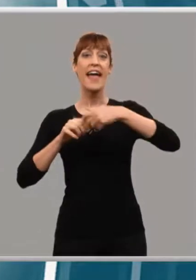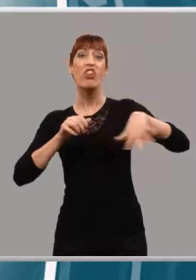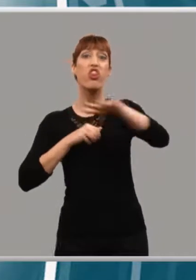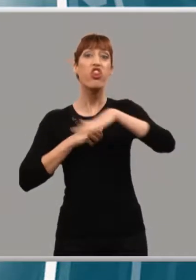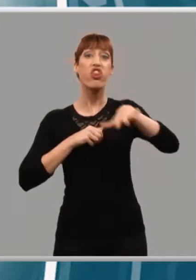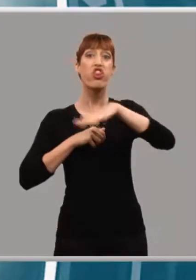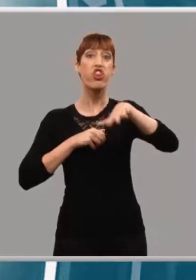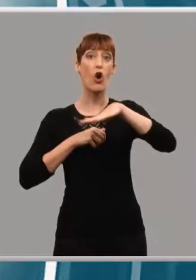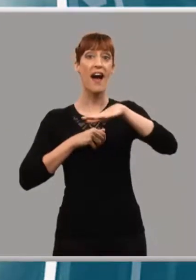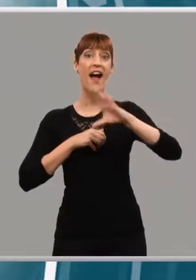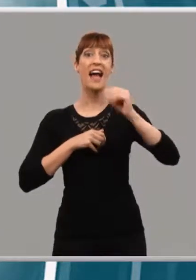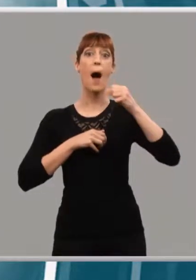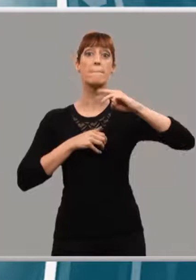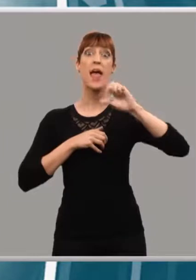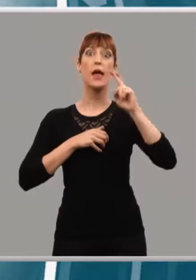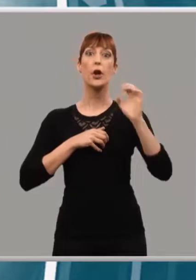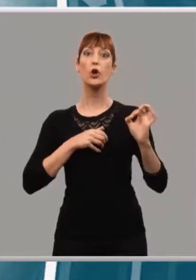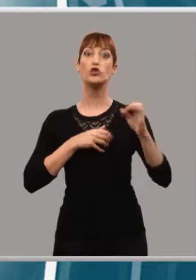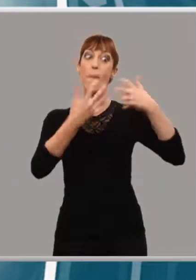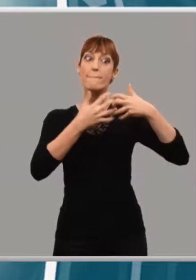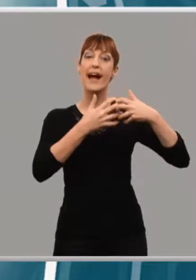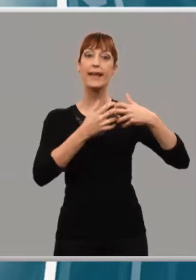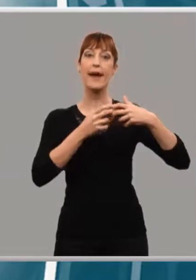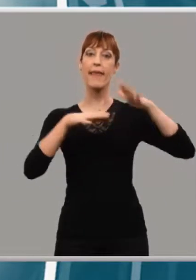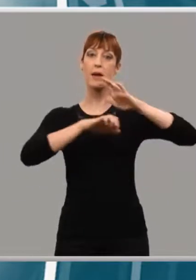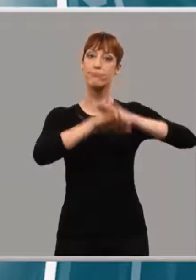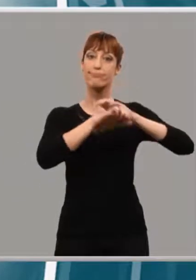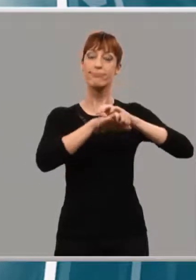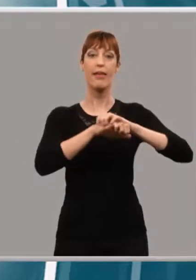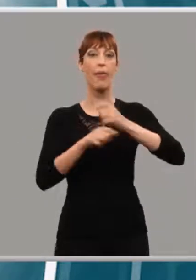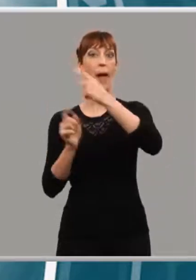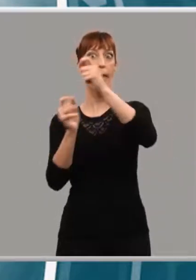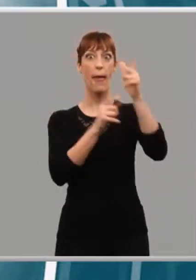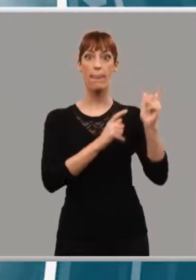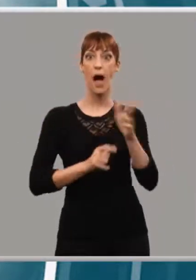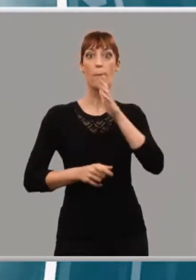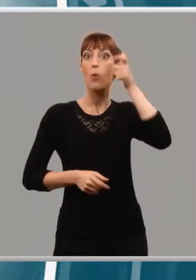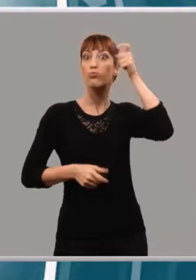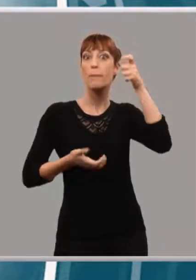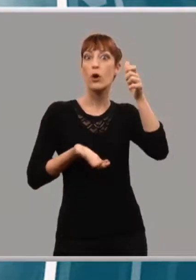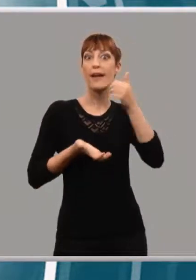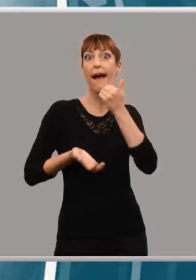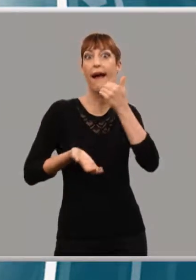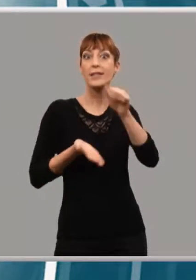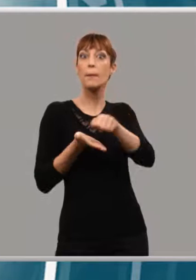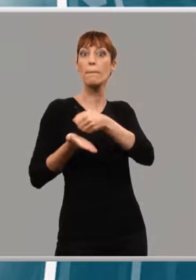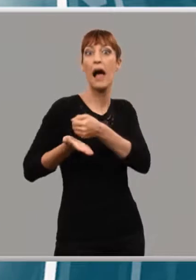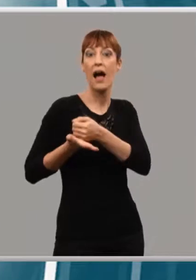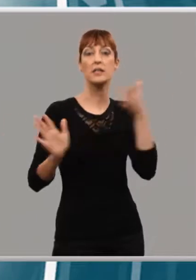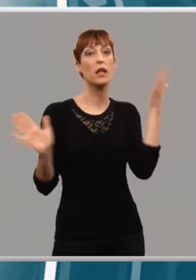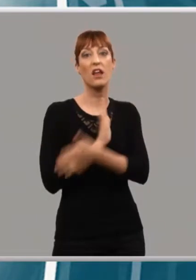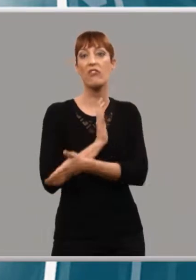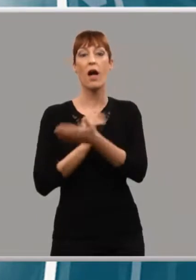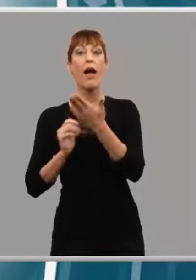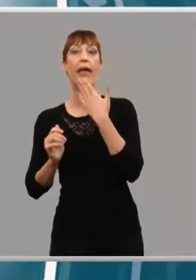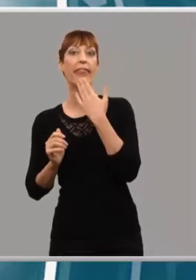resta derechos. Por lo menos los tres pilares fundamentales en una zona despoblada es sanidad, educación y tercera edad. Medidas que quizá puedan llegar a evitar desgracias